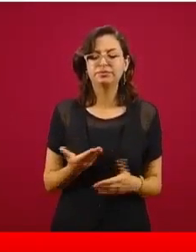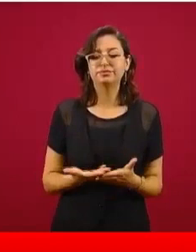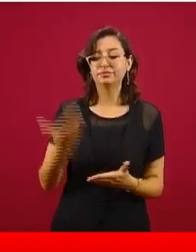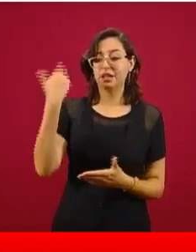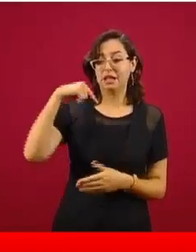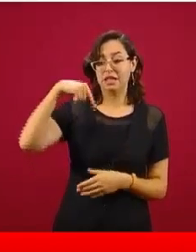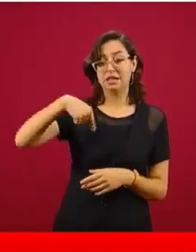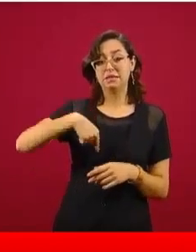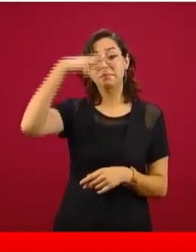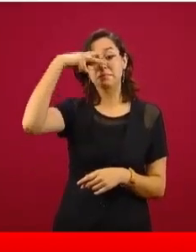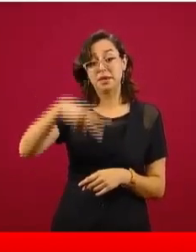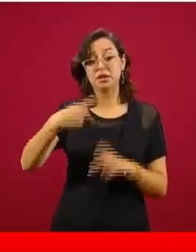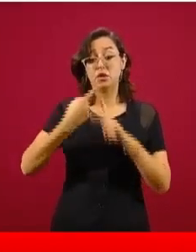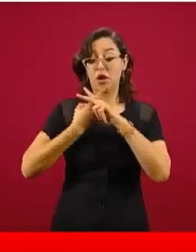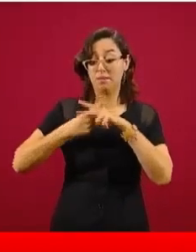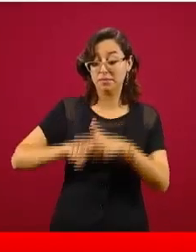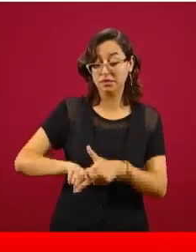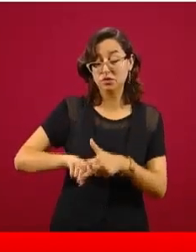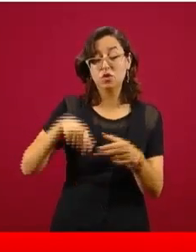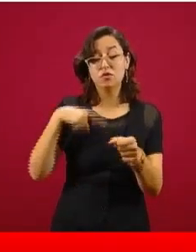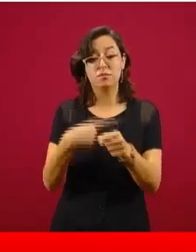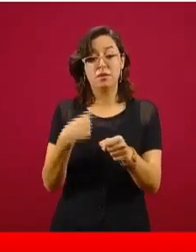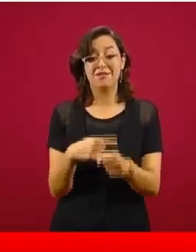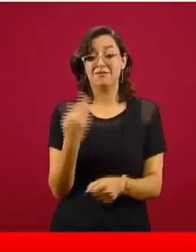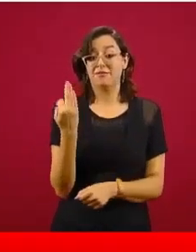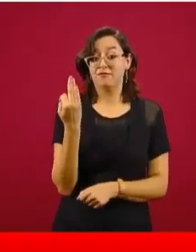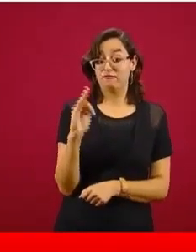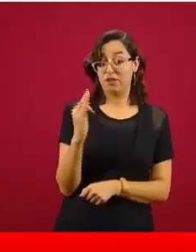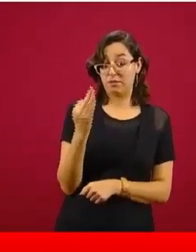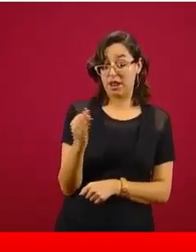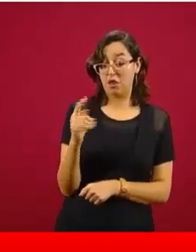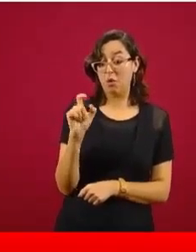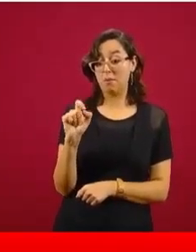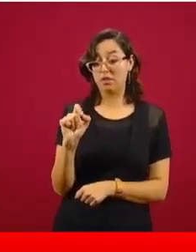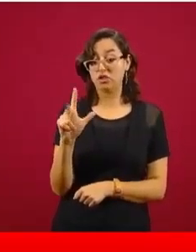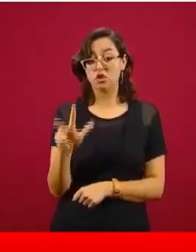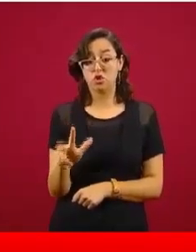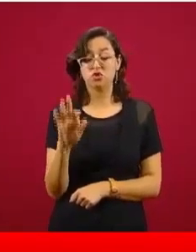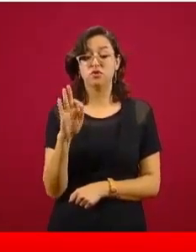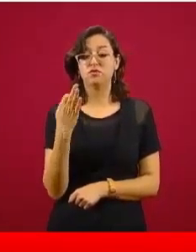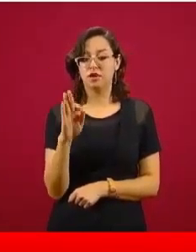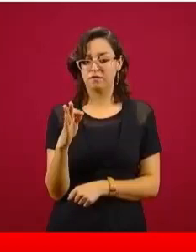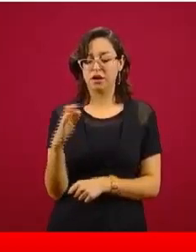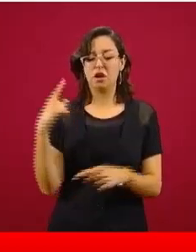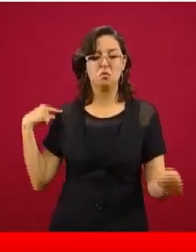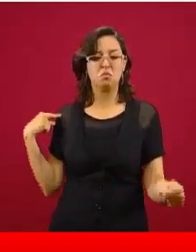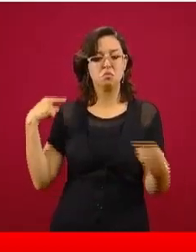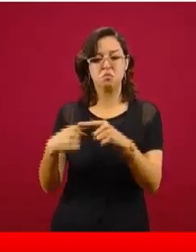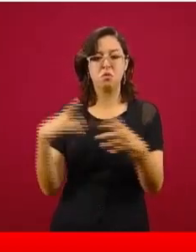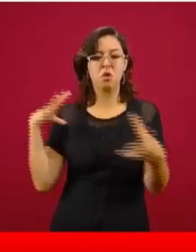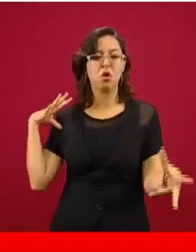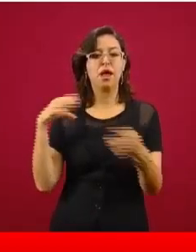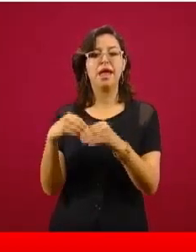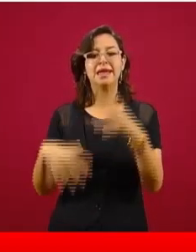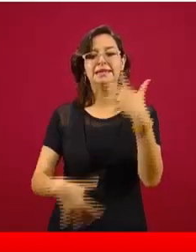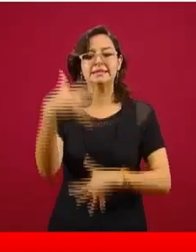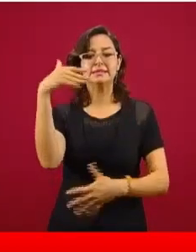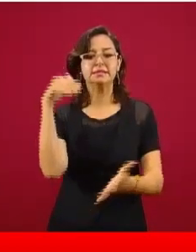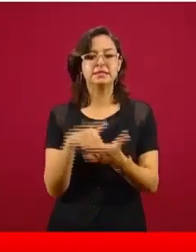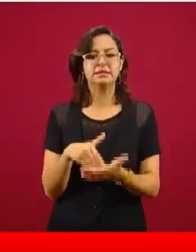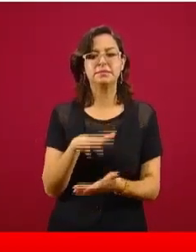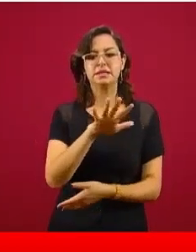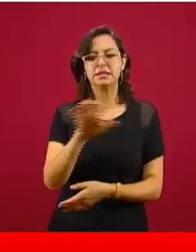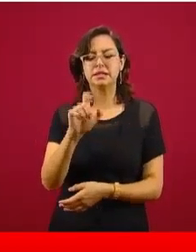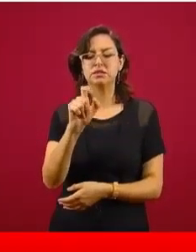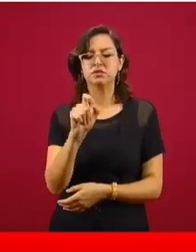detectado en México, han tenido enfermedad por coronavirus, se han sido confirmadas, pero en los últimos 14 días cinco mil